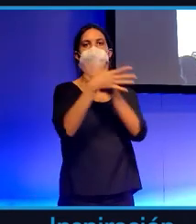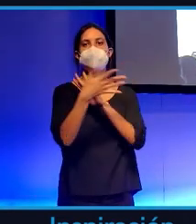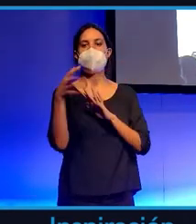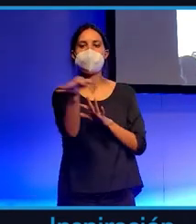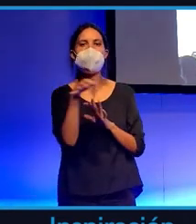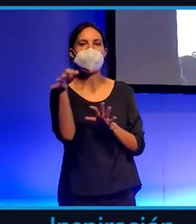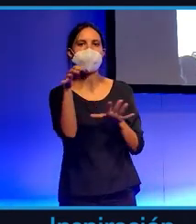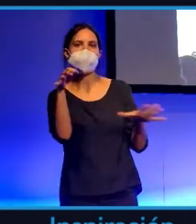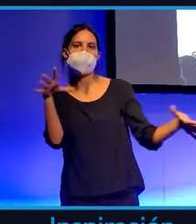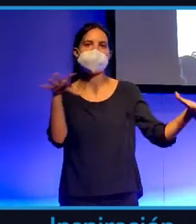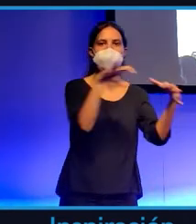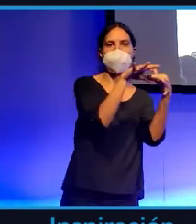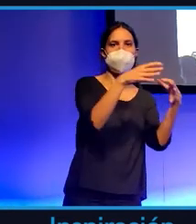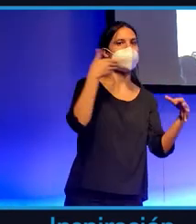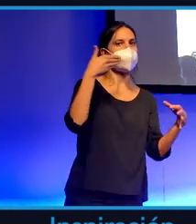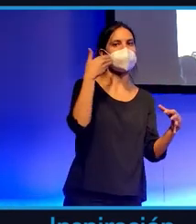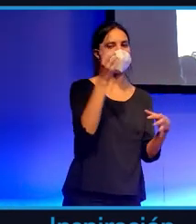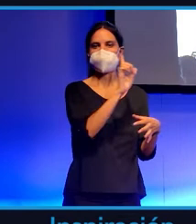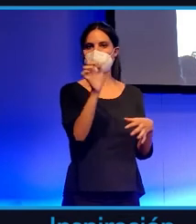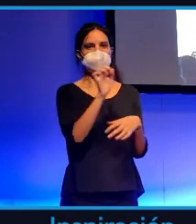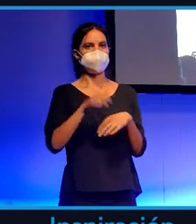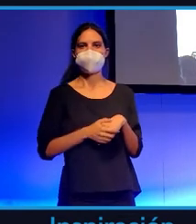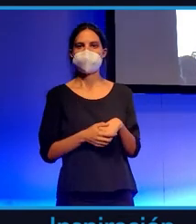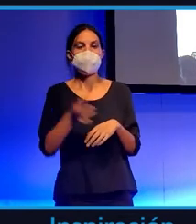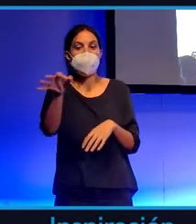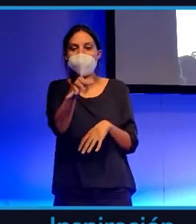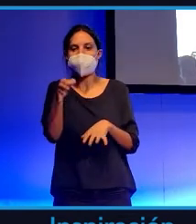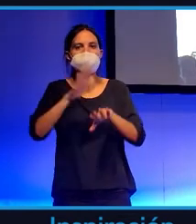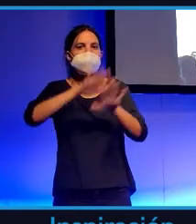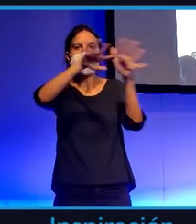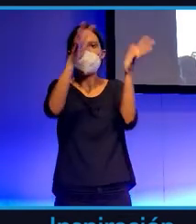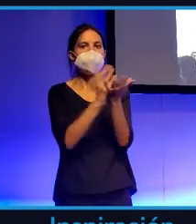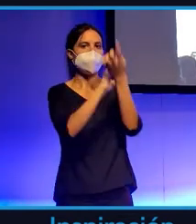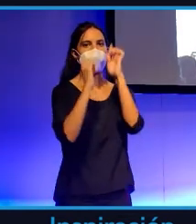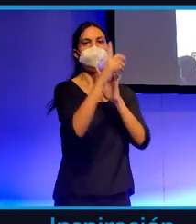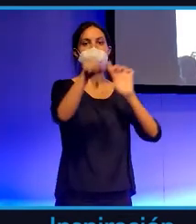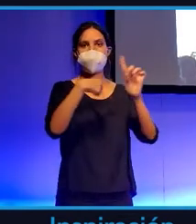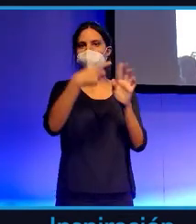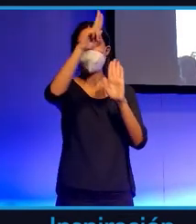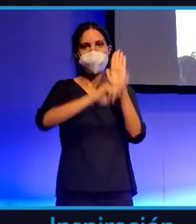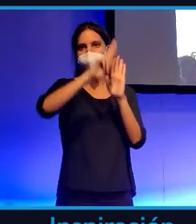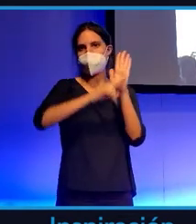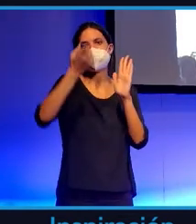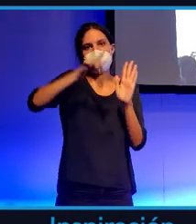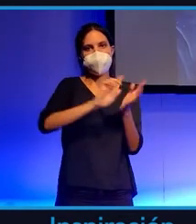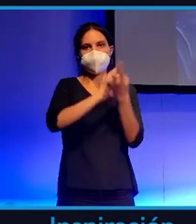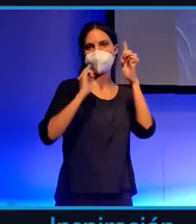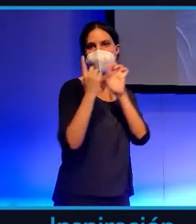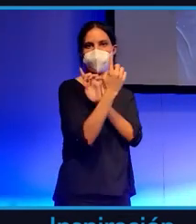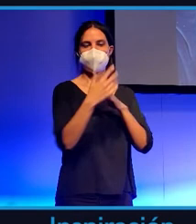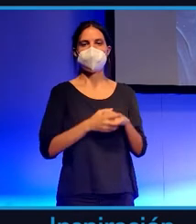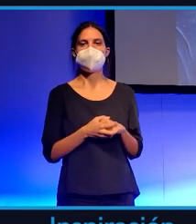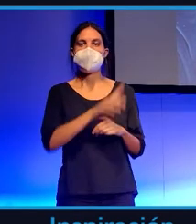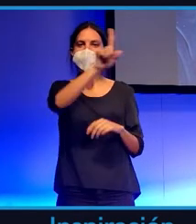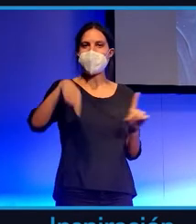bancos centrales que cambia el mundo y cambia las reglas de juego. Es muy importante porque incide en un